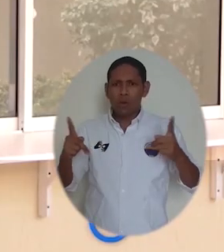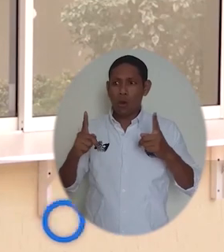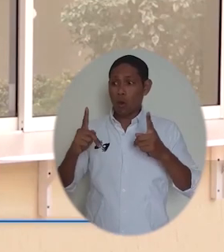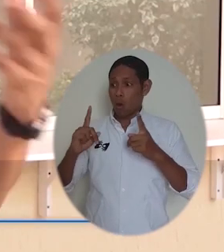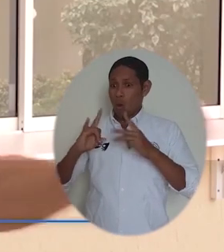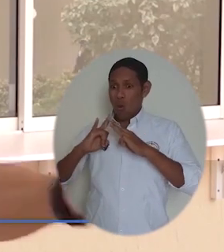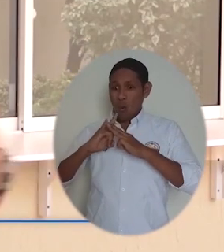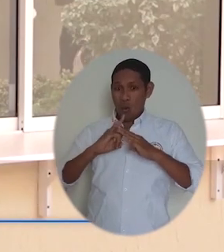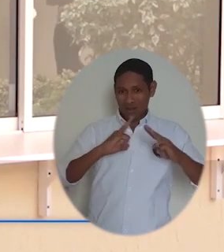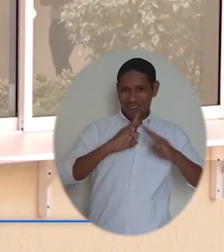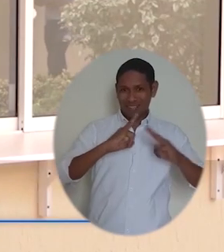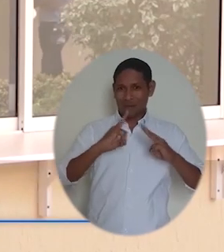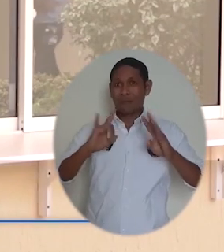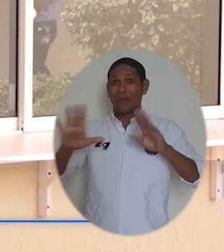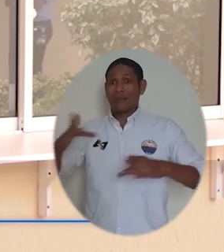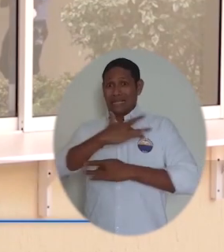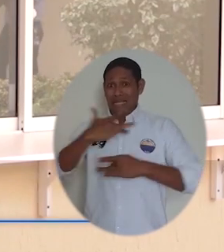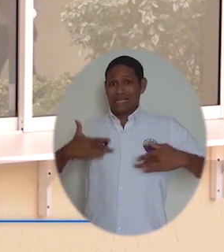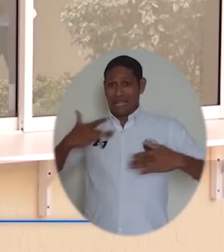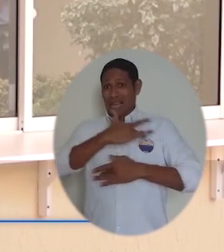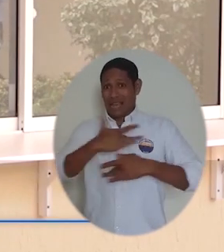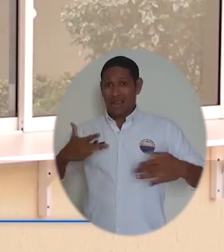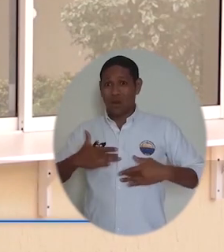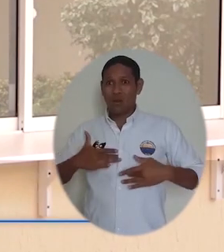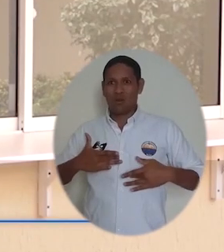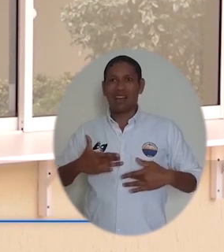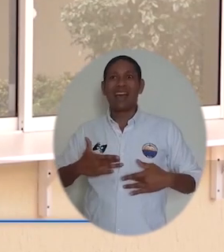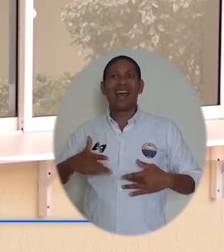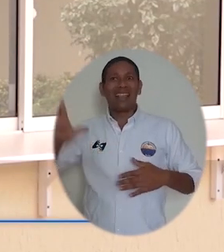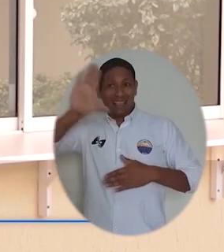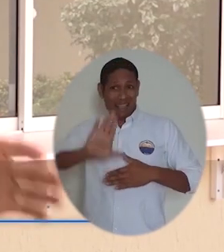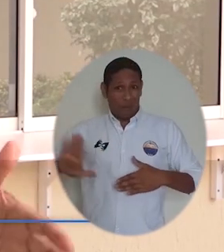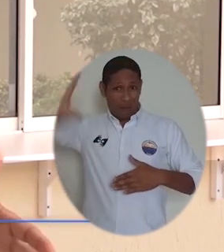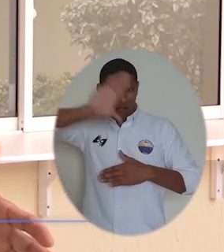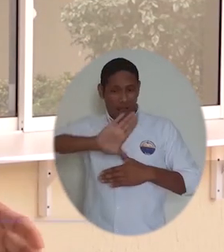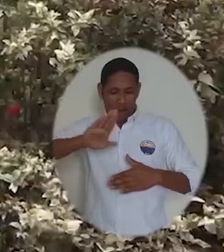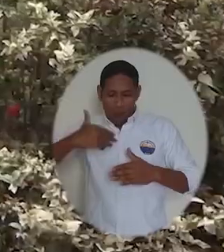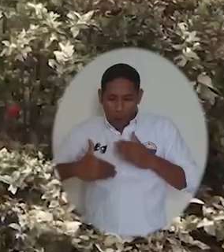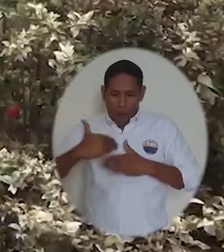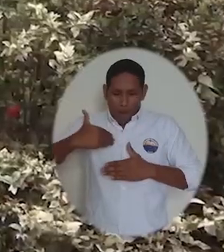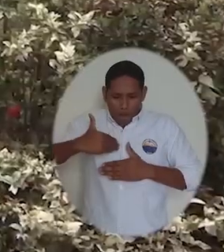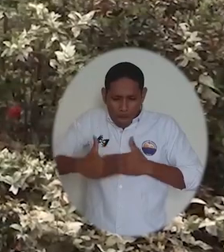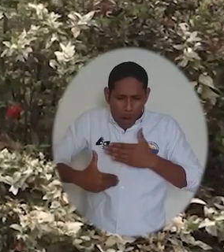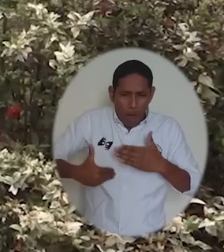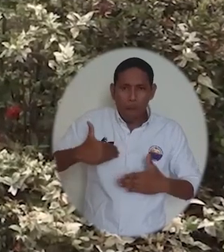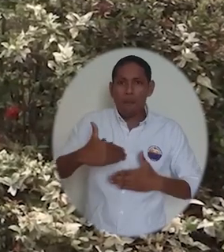tanto de la universidad como de salud departamental, hemos puesto todo nuestro empeño para generar este primer paso.